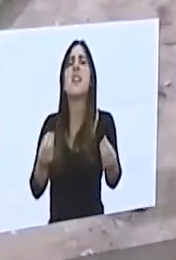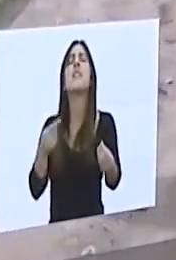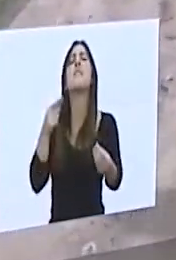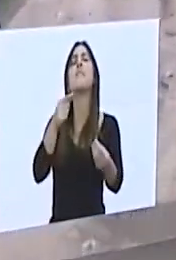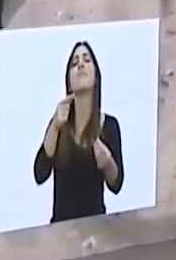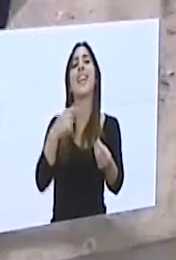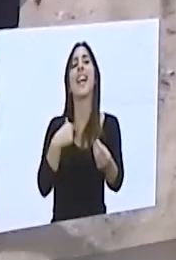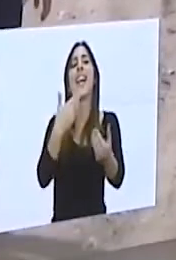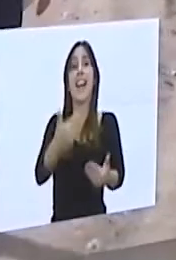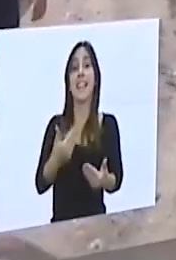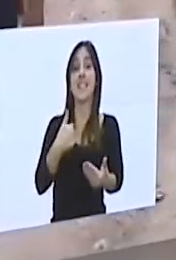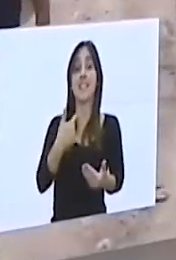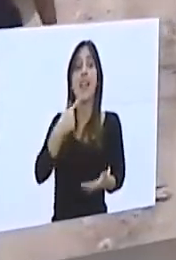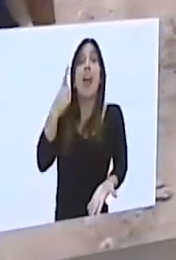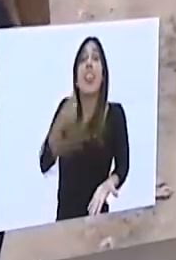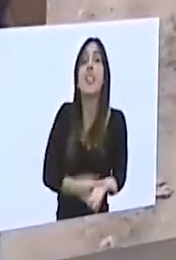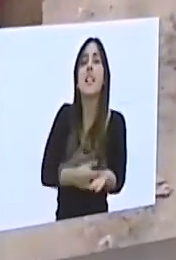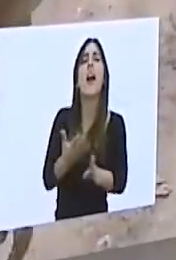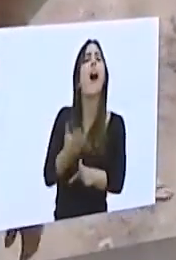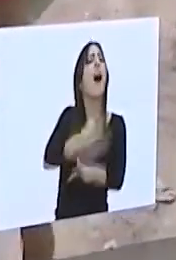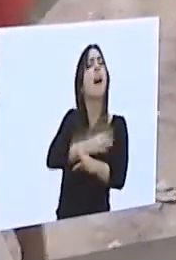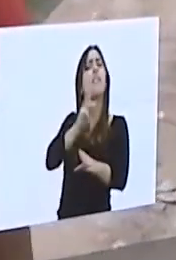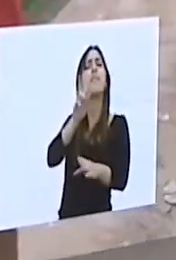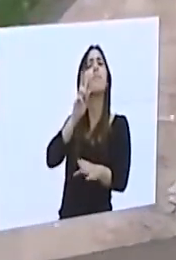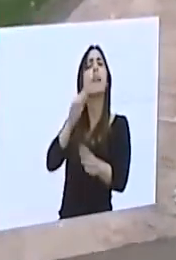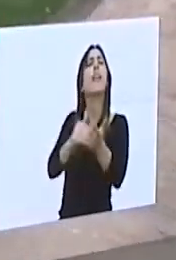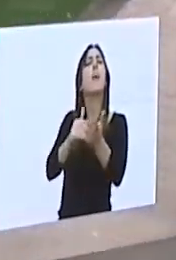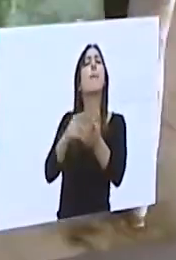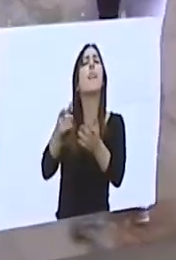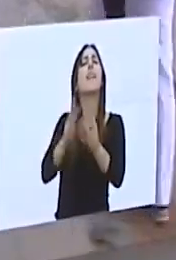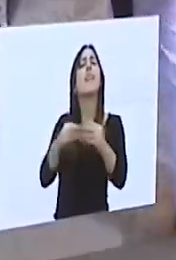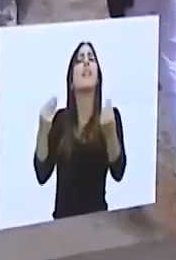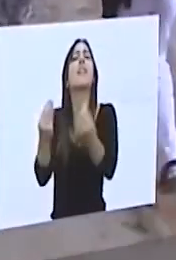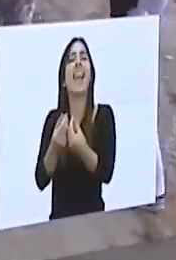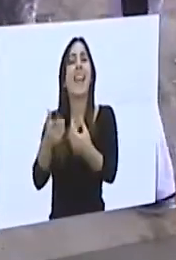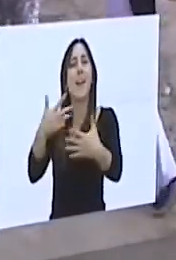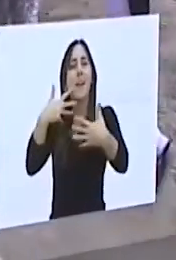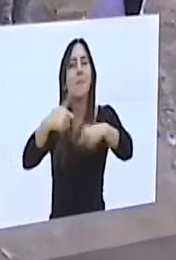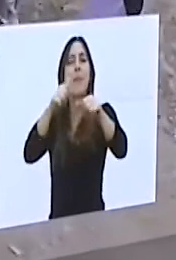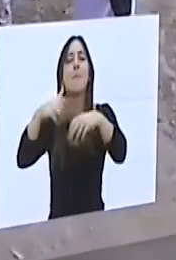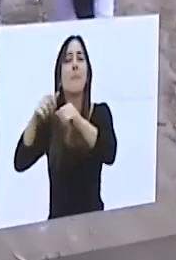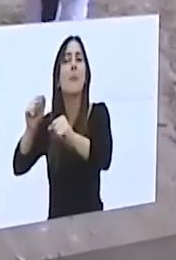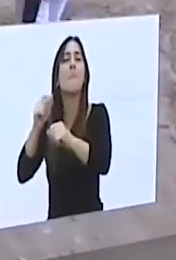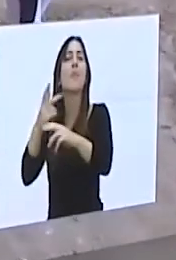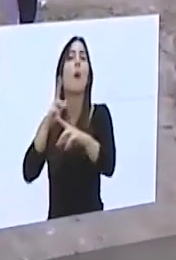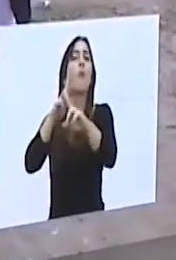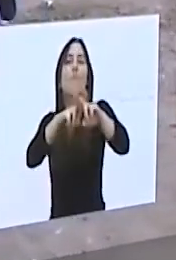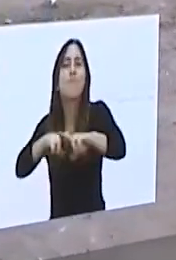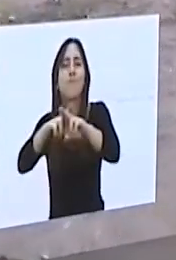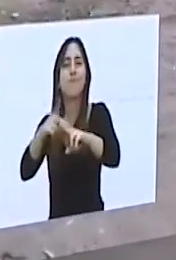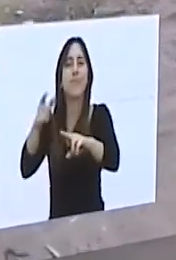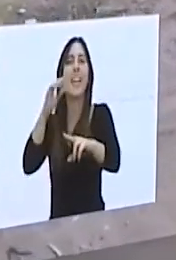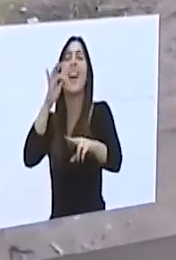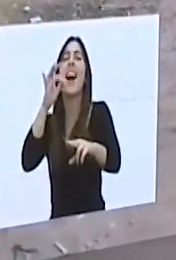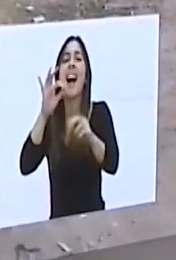nos cuidemos entre todos, para poder ganar entonces una salida recreativa en las ciudades de Santa Fe y Rosario. Tal vez para el próximo fin de semana